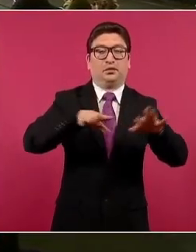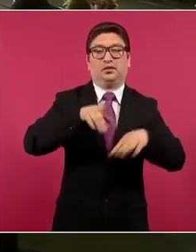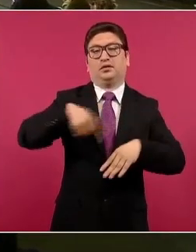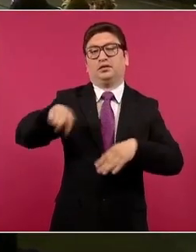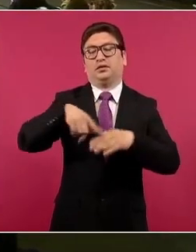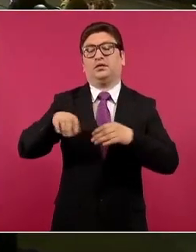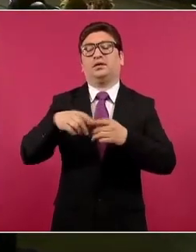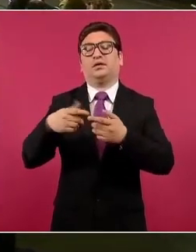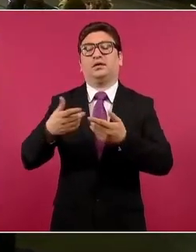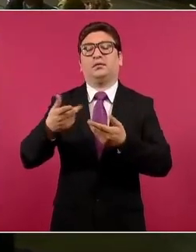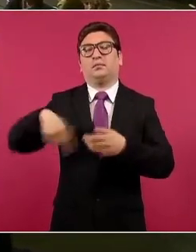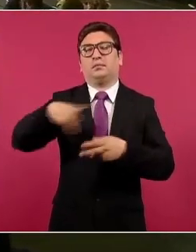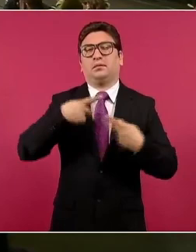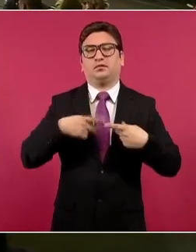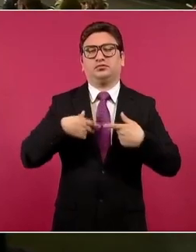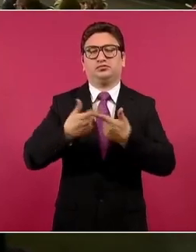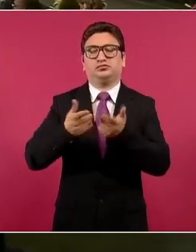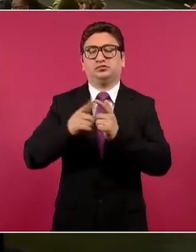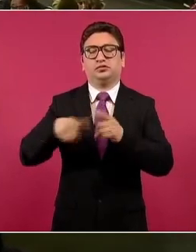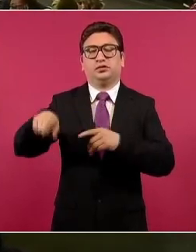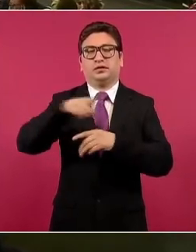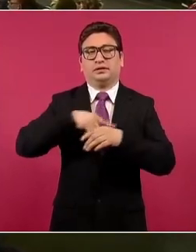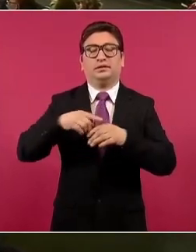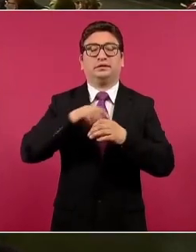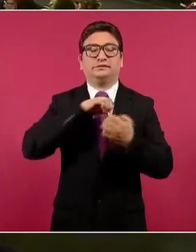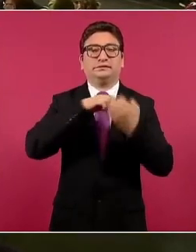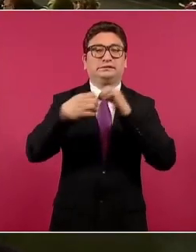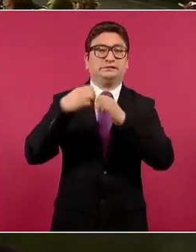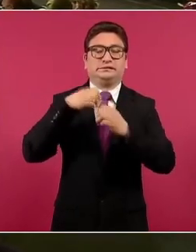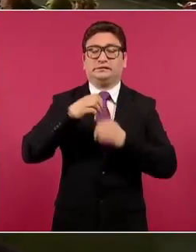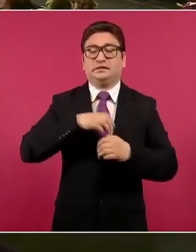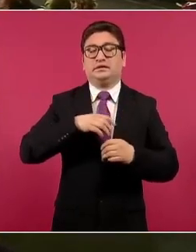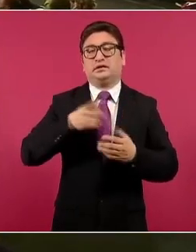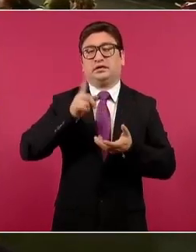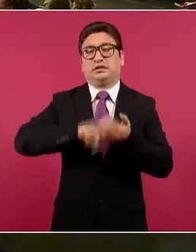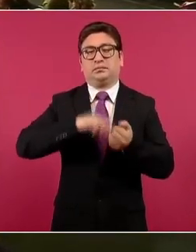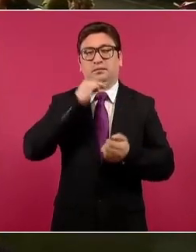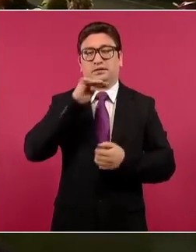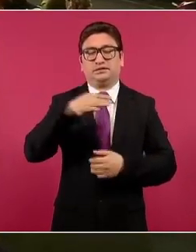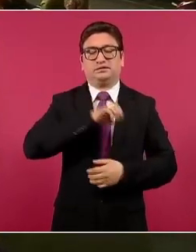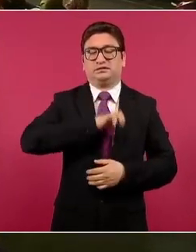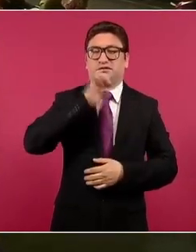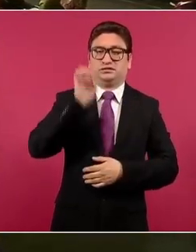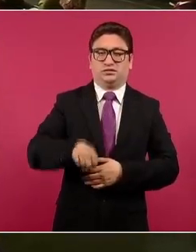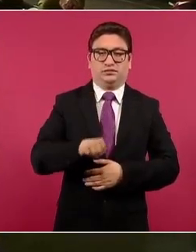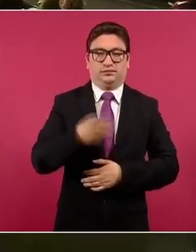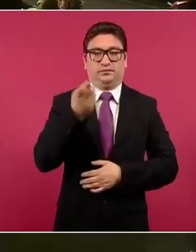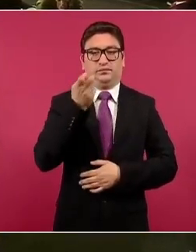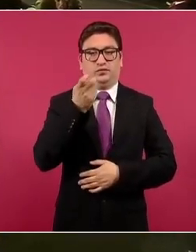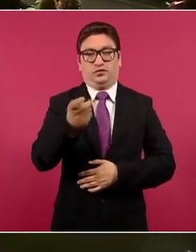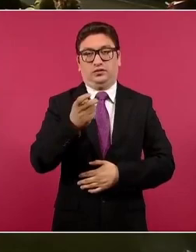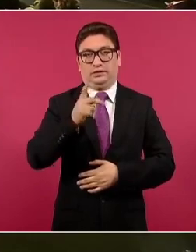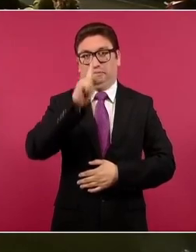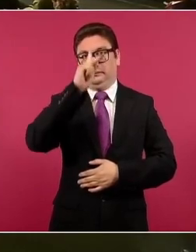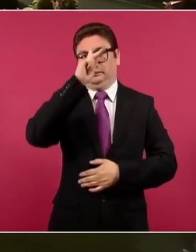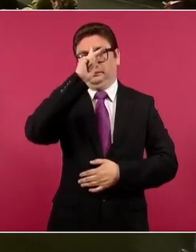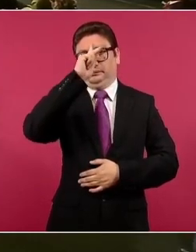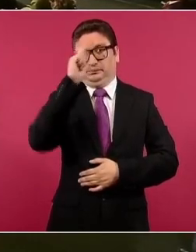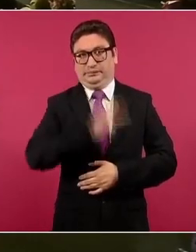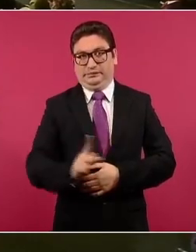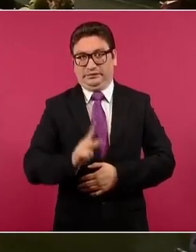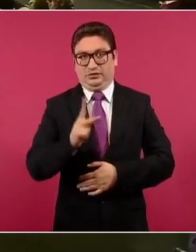y los mensajes de odio. Pero esta es la mención honorífica